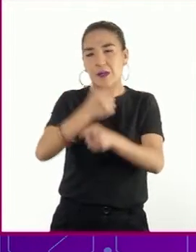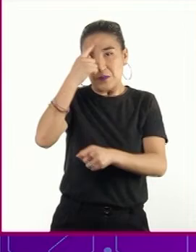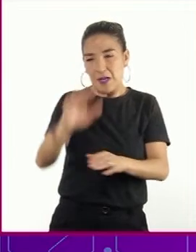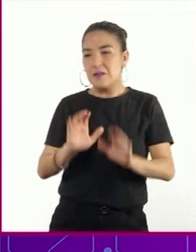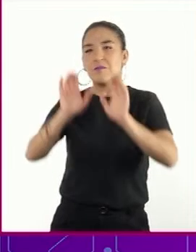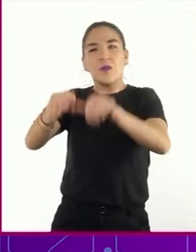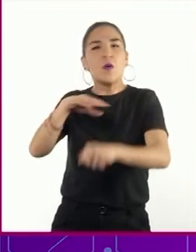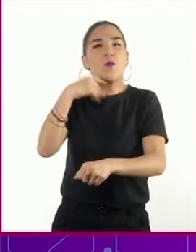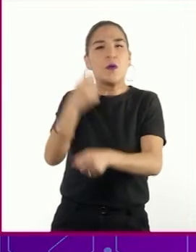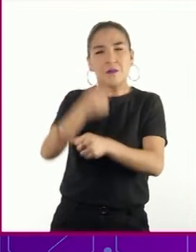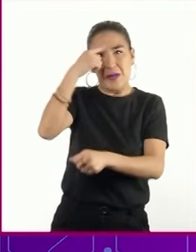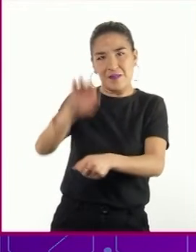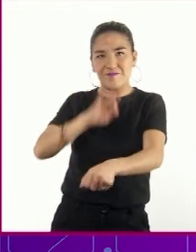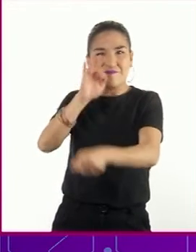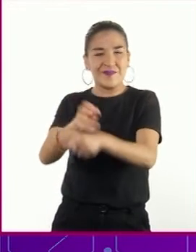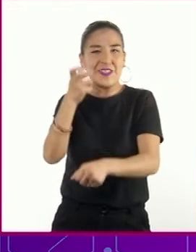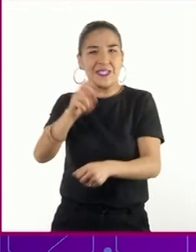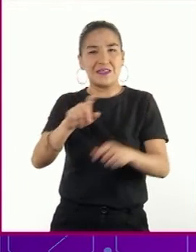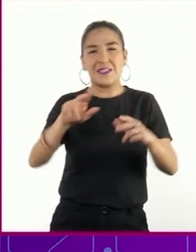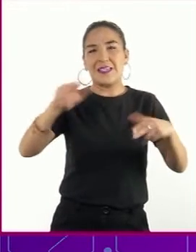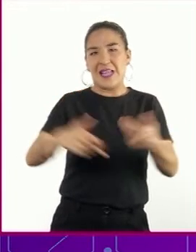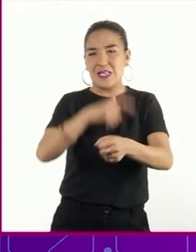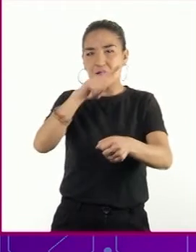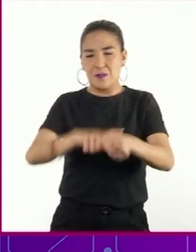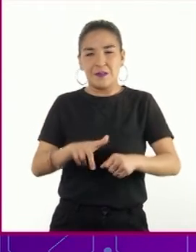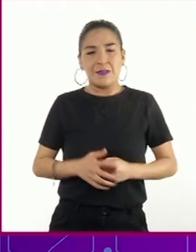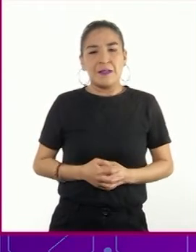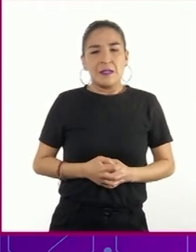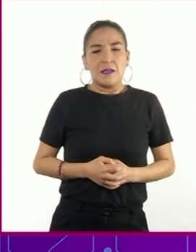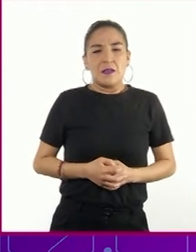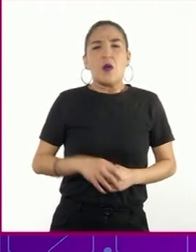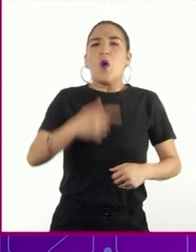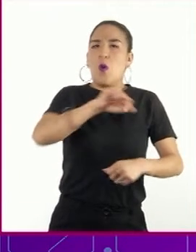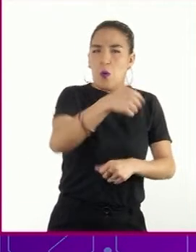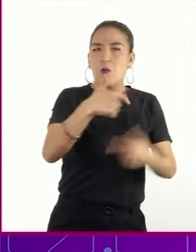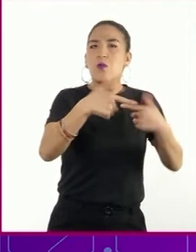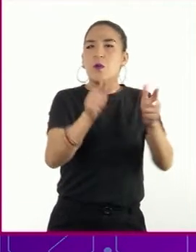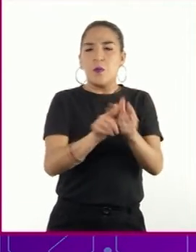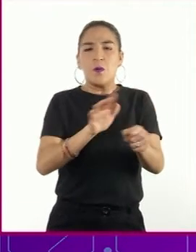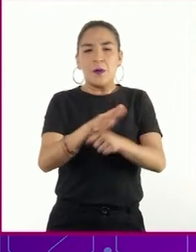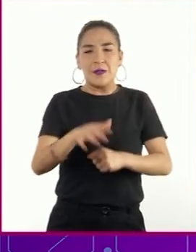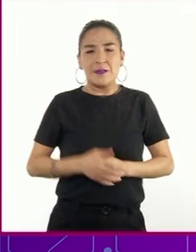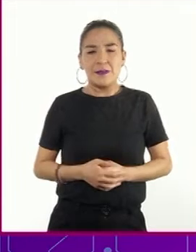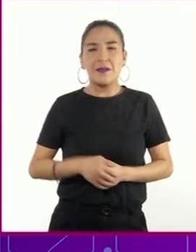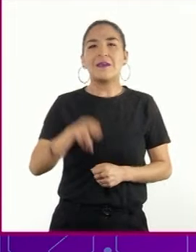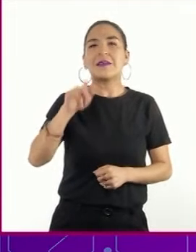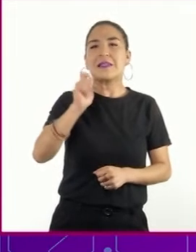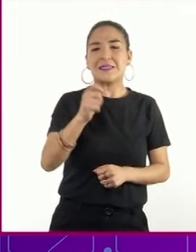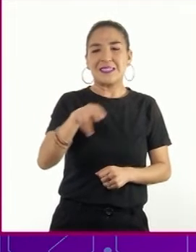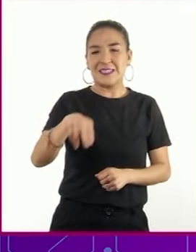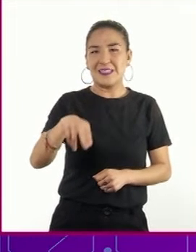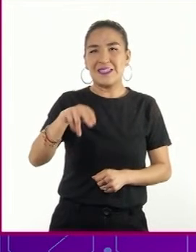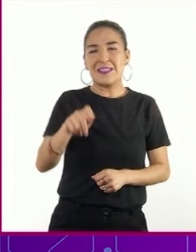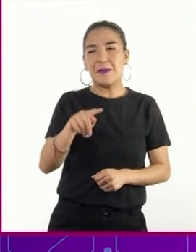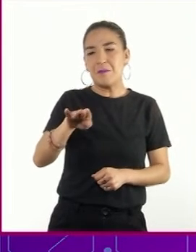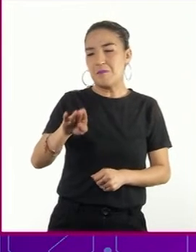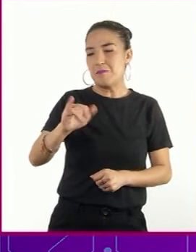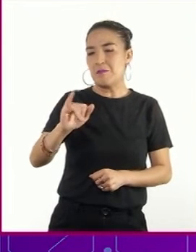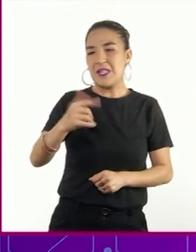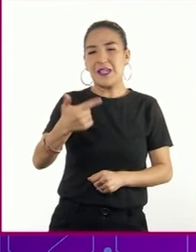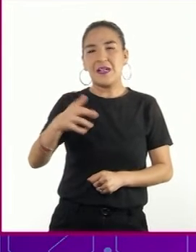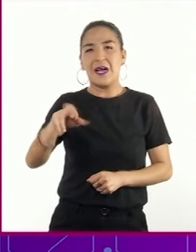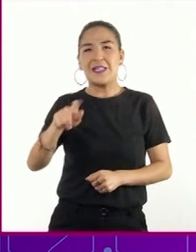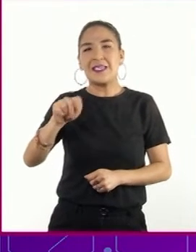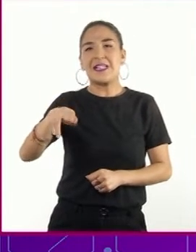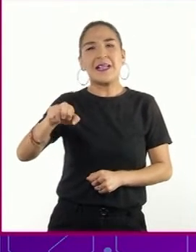para la defensa de la nación. Otras agrupaciones de mujeres fueron las Brigate Nere, que combatieron a los partisanos,